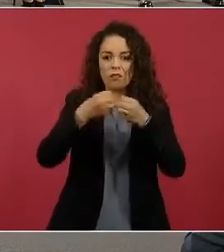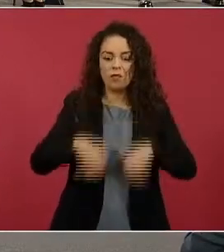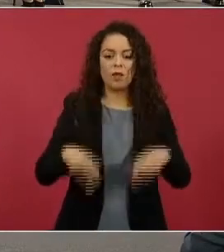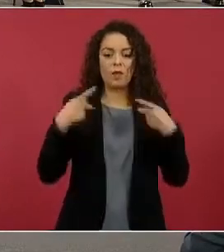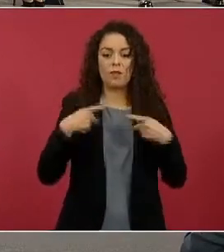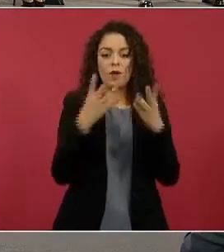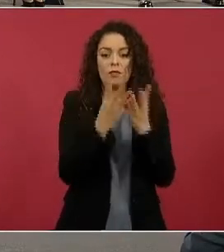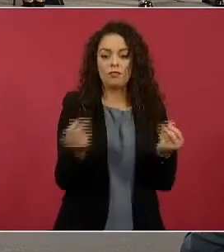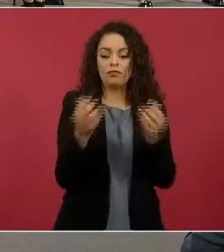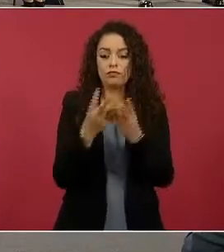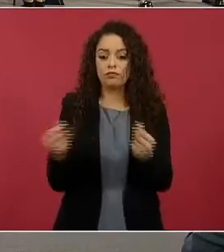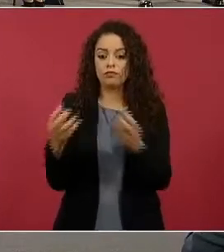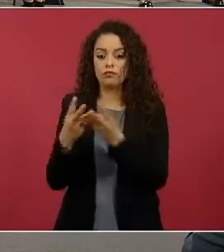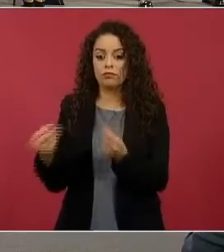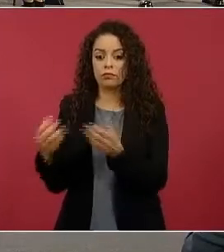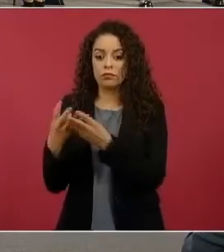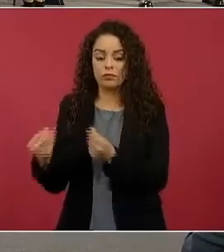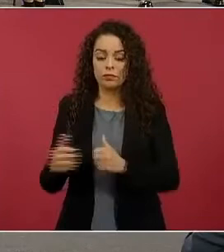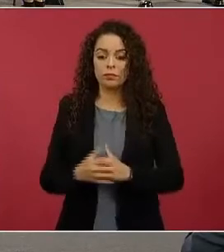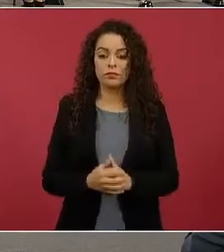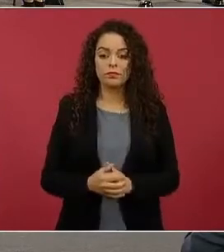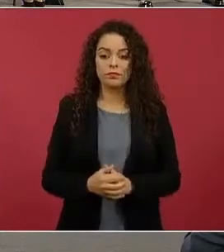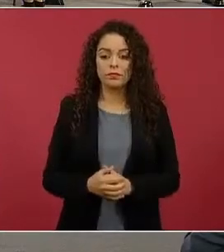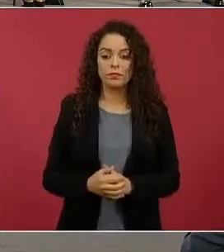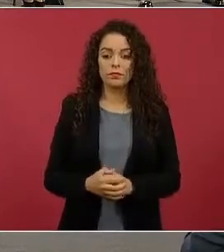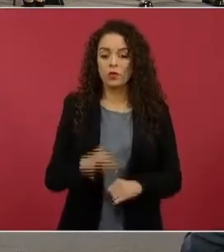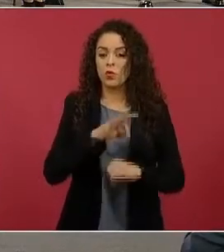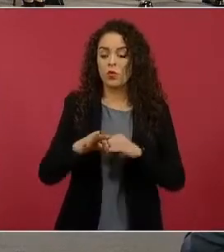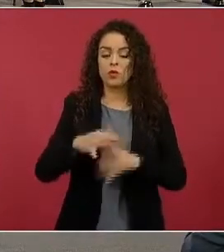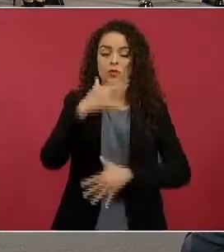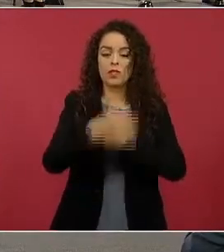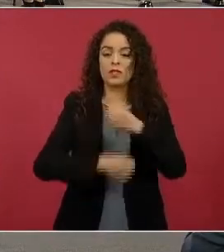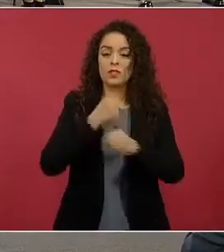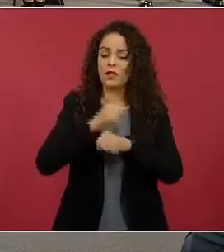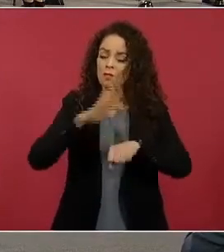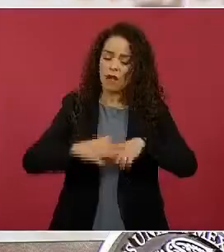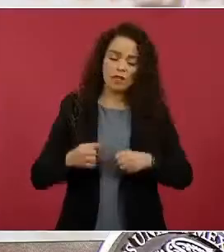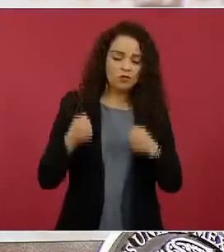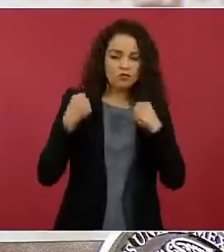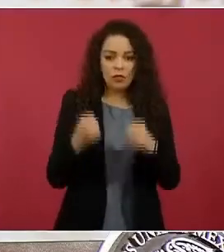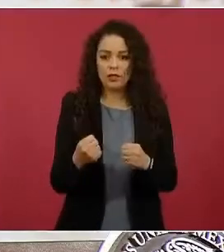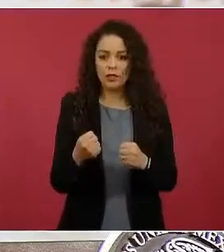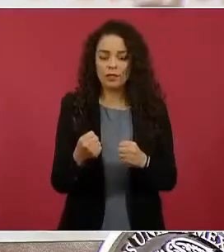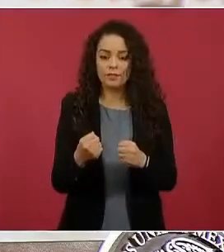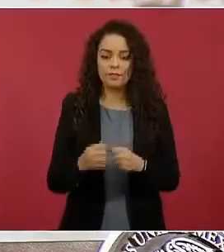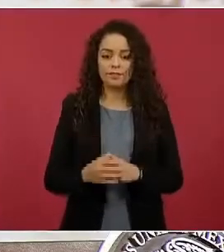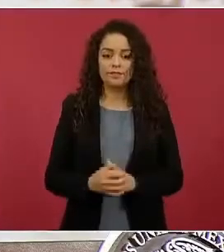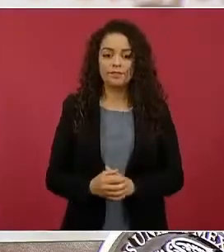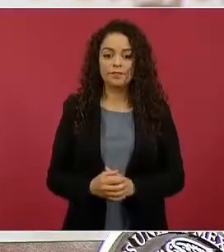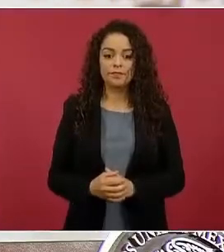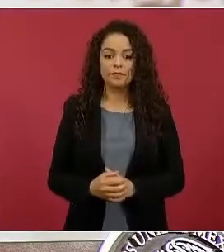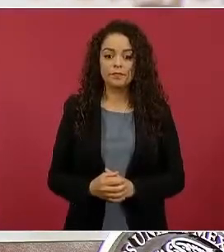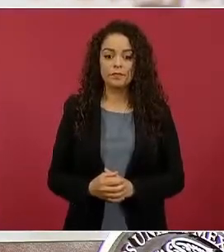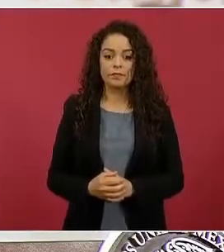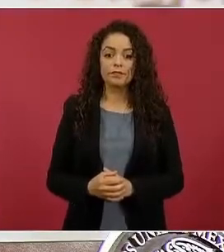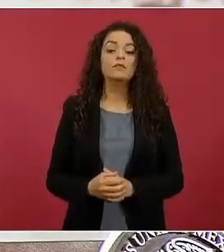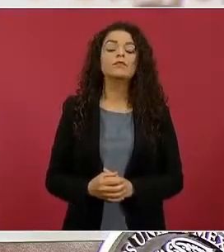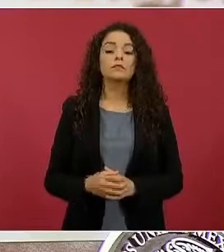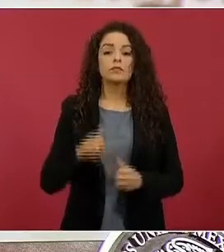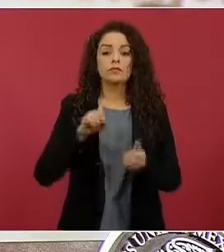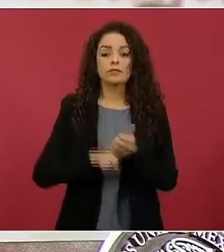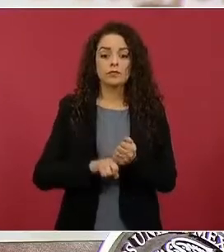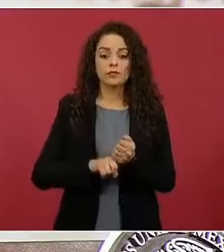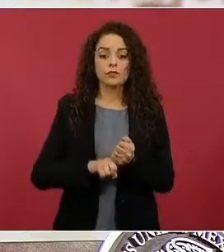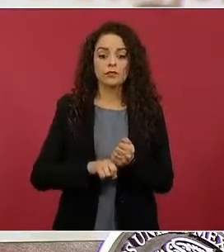prácticamente en los últimos 15 años. Junto con ello, vamos a dimensionar el Mecanismo